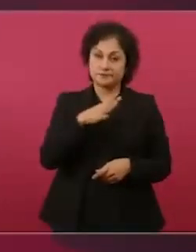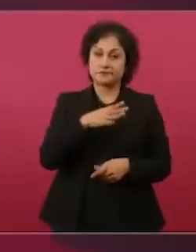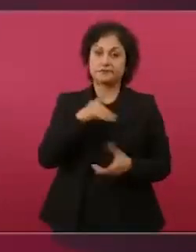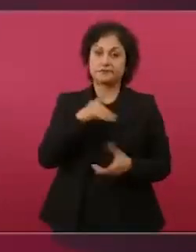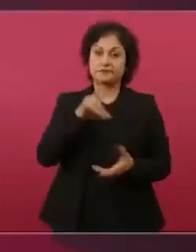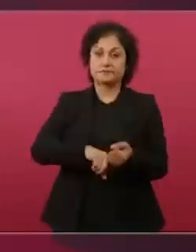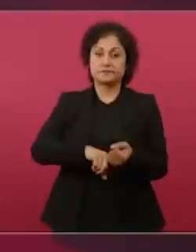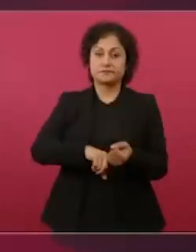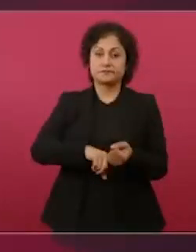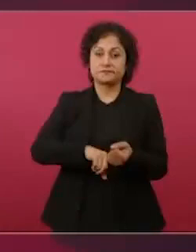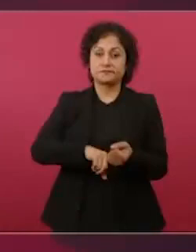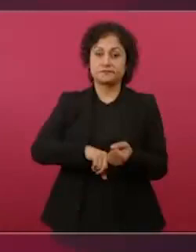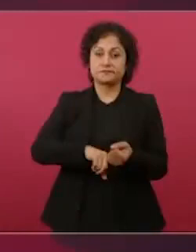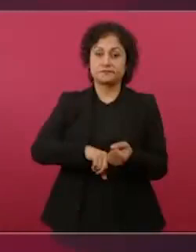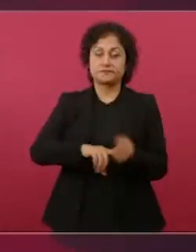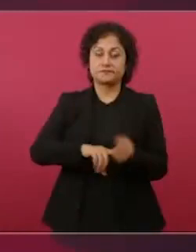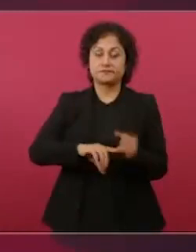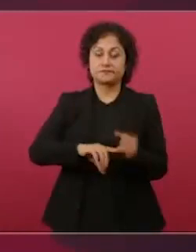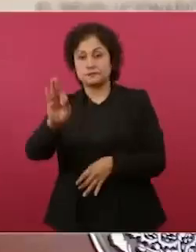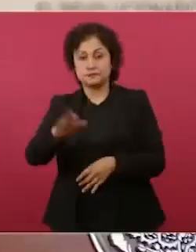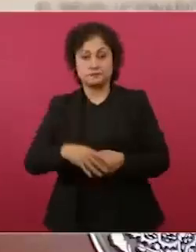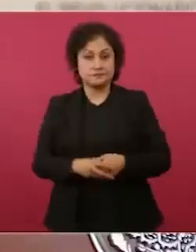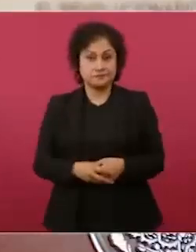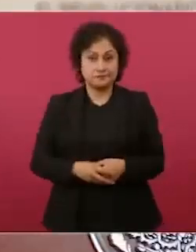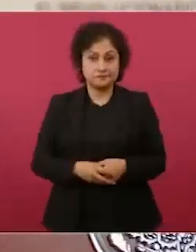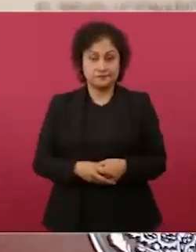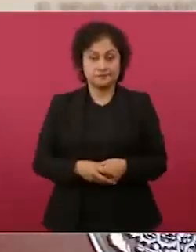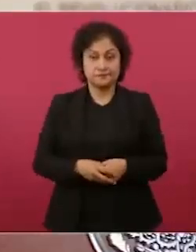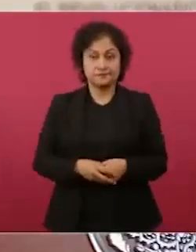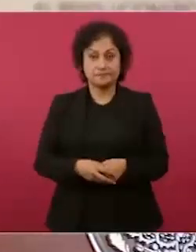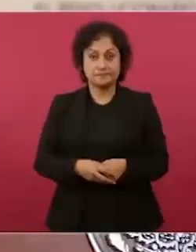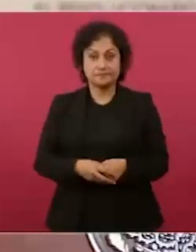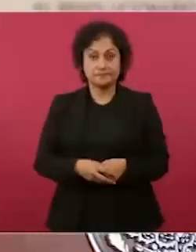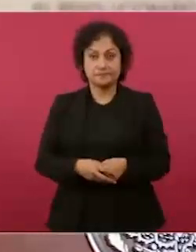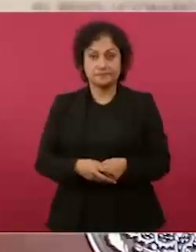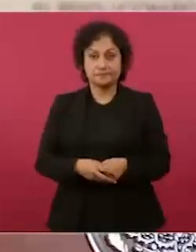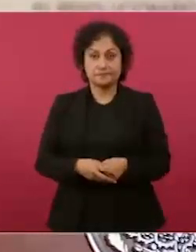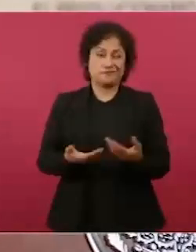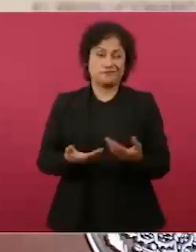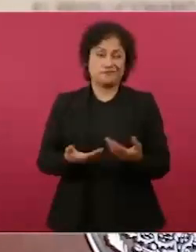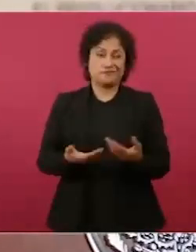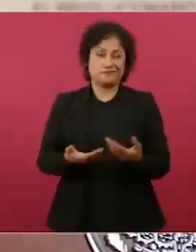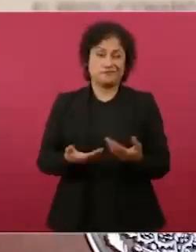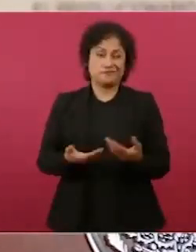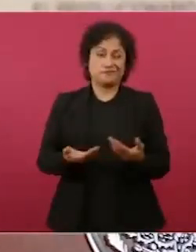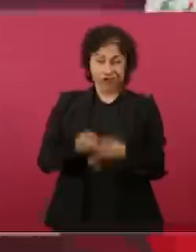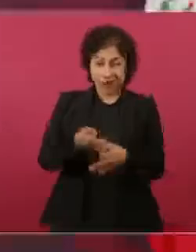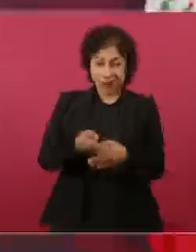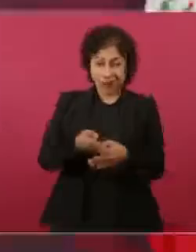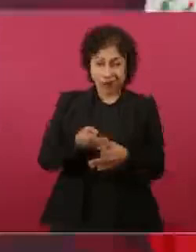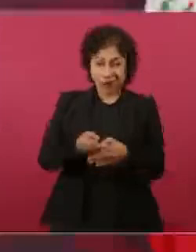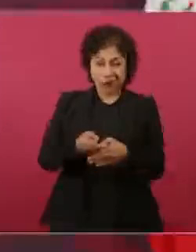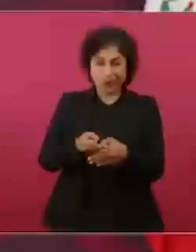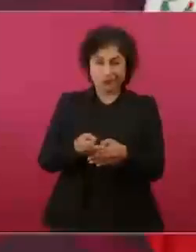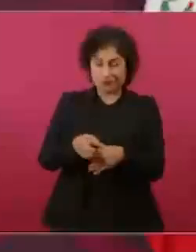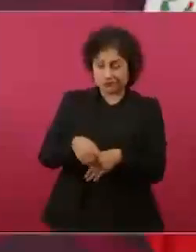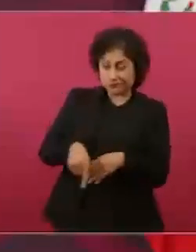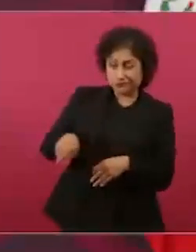Judicial, no empleados